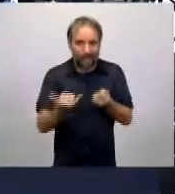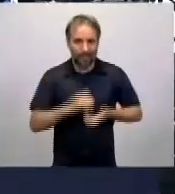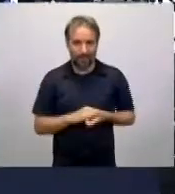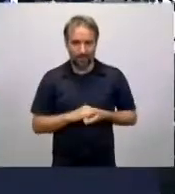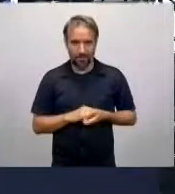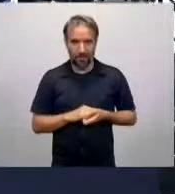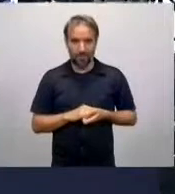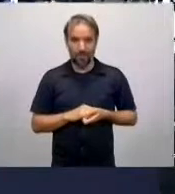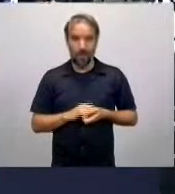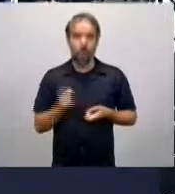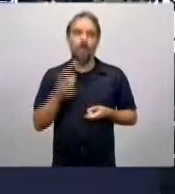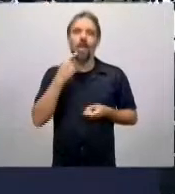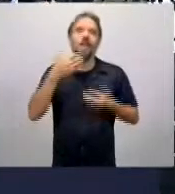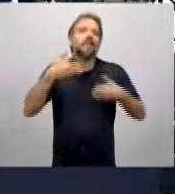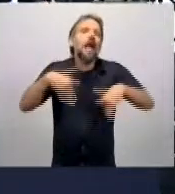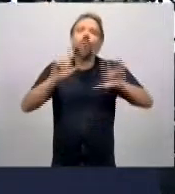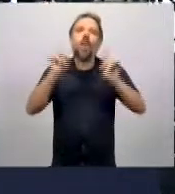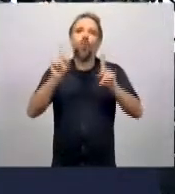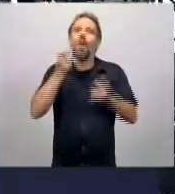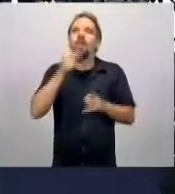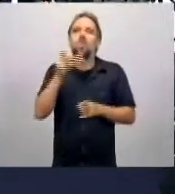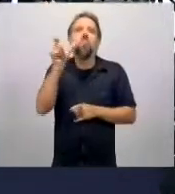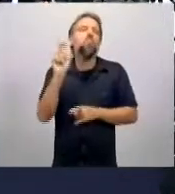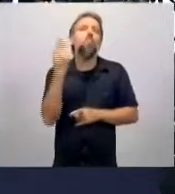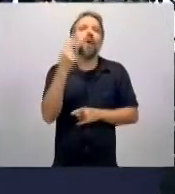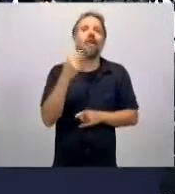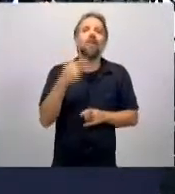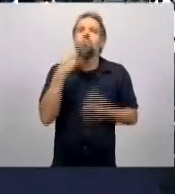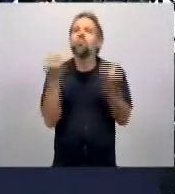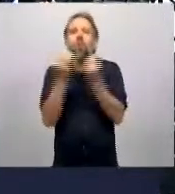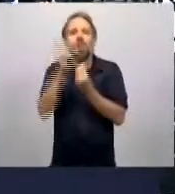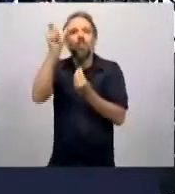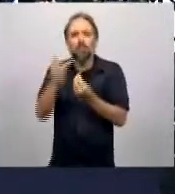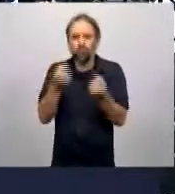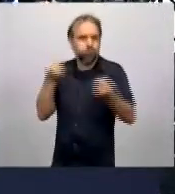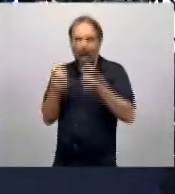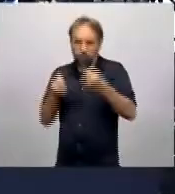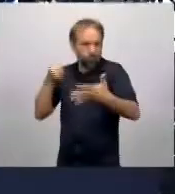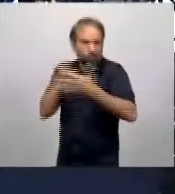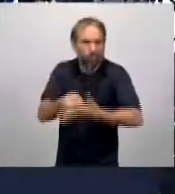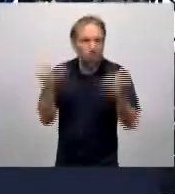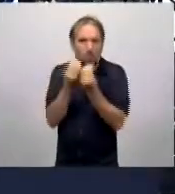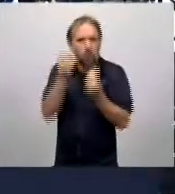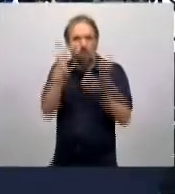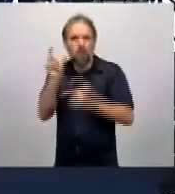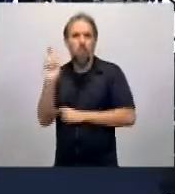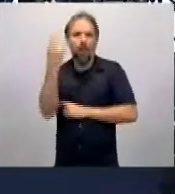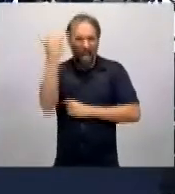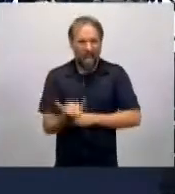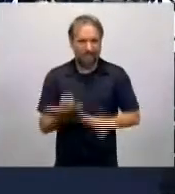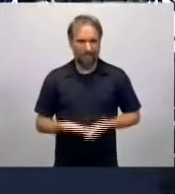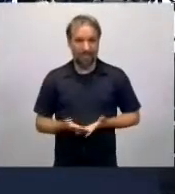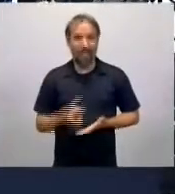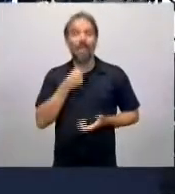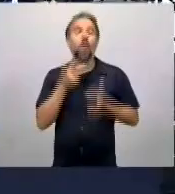bloques. Y en ese sentido es que tenemos que ir para tener el tratamiento de las leyes. Tenemos que tener las comisiones